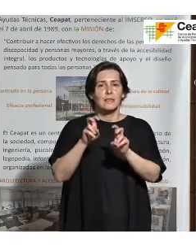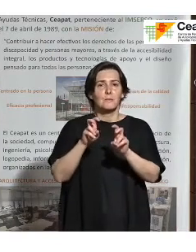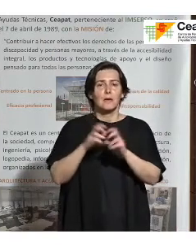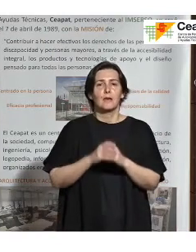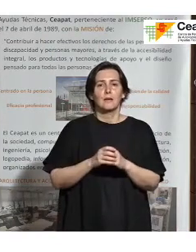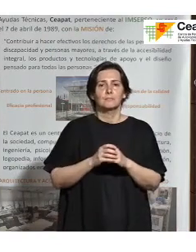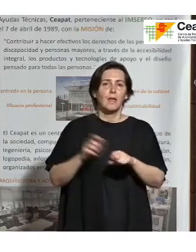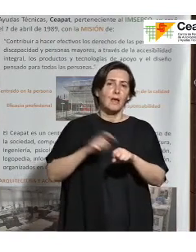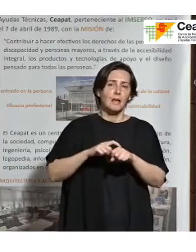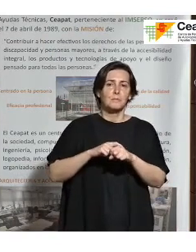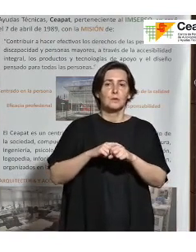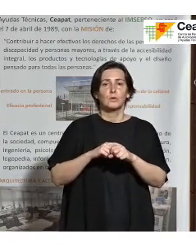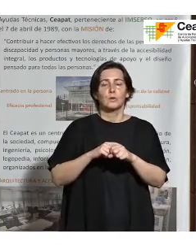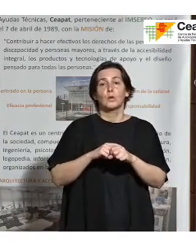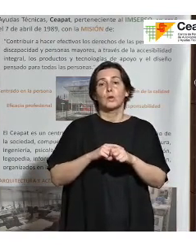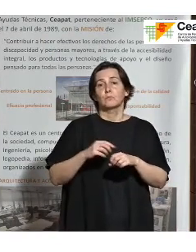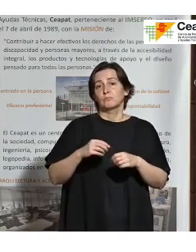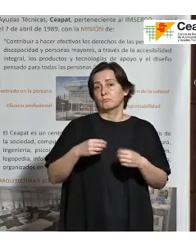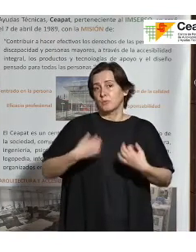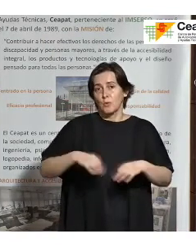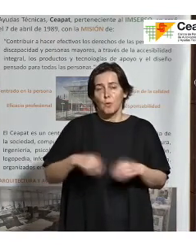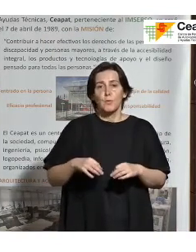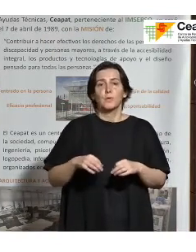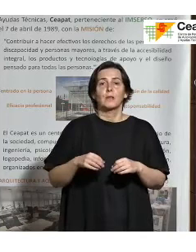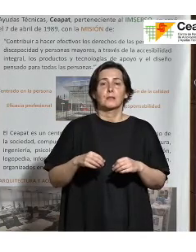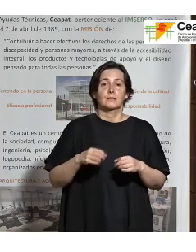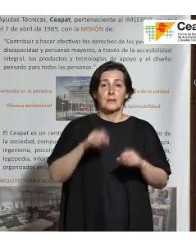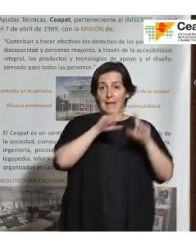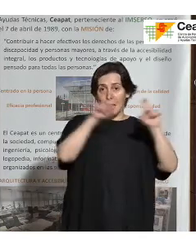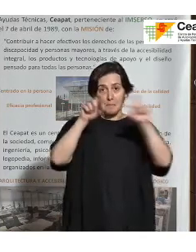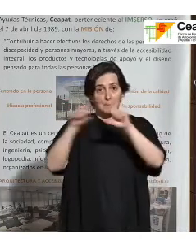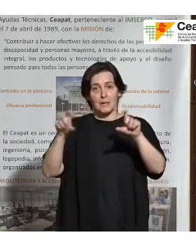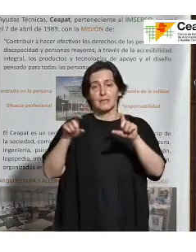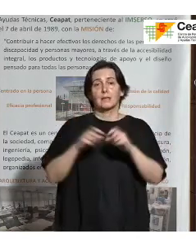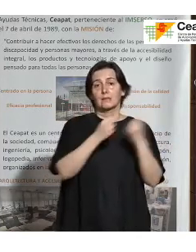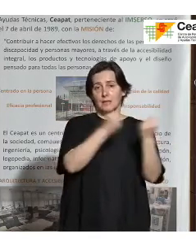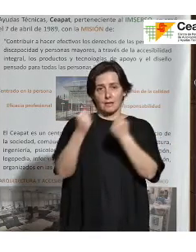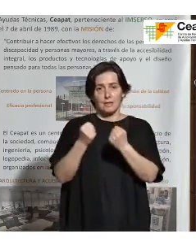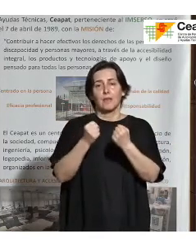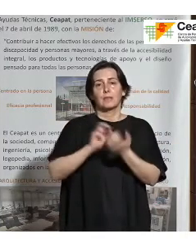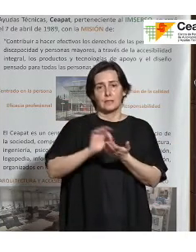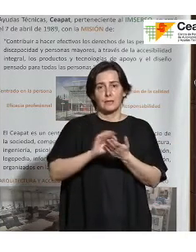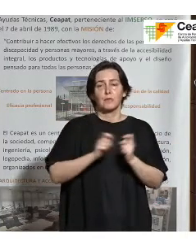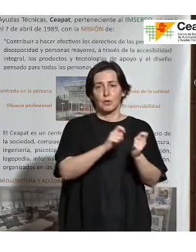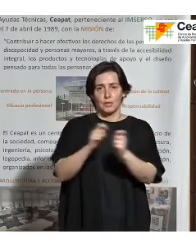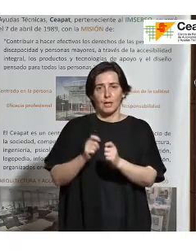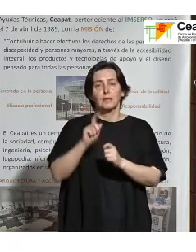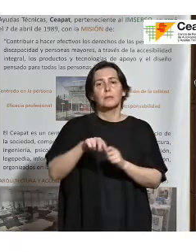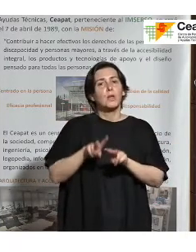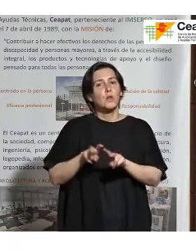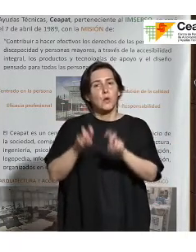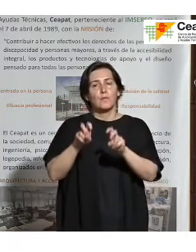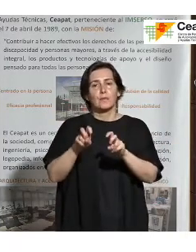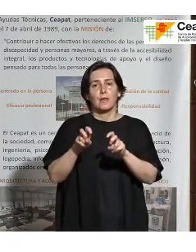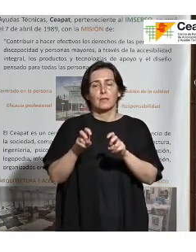aspectos comunes que tienen las entidades y empresas prestadoras del servicio. También cuáles son las principales novedades que